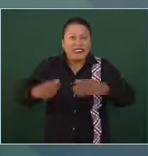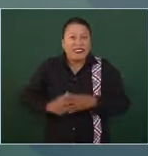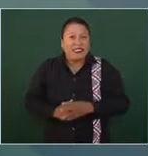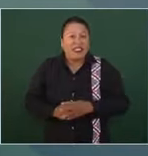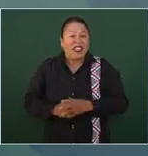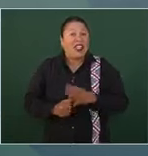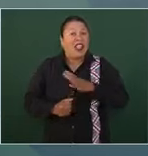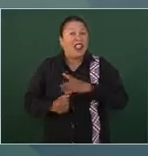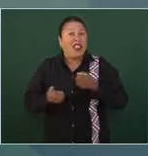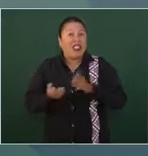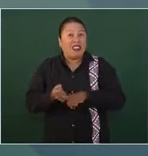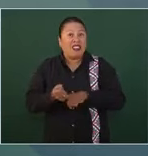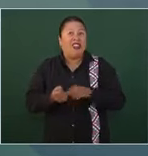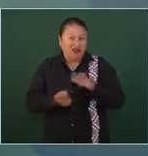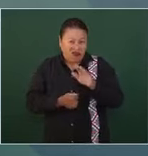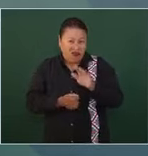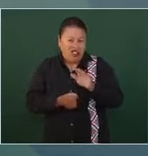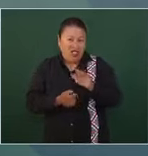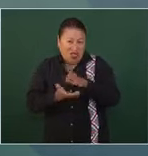consumo del fentanilo.